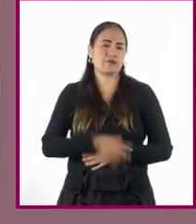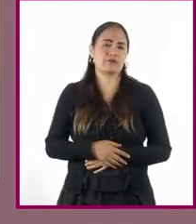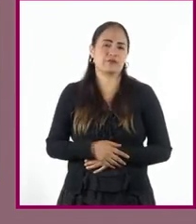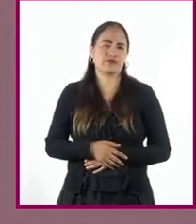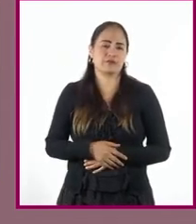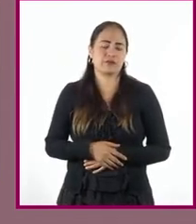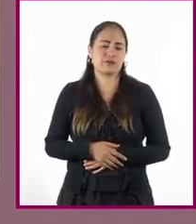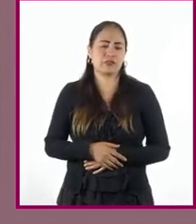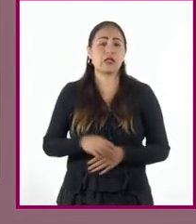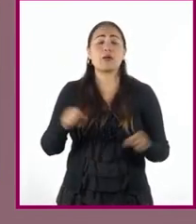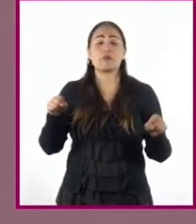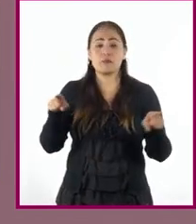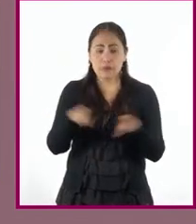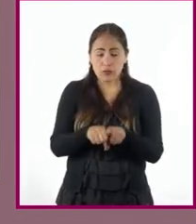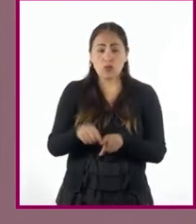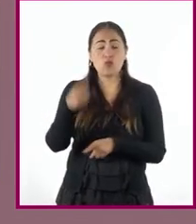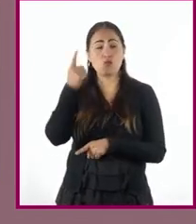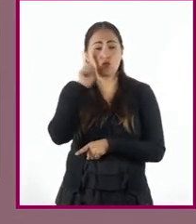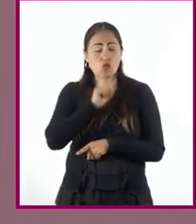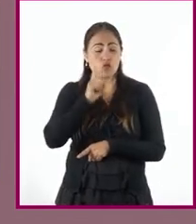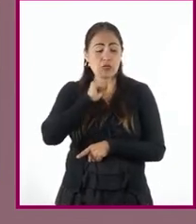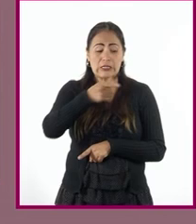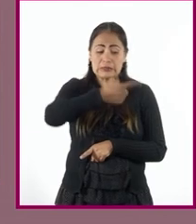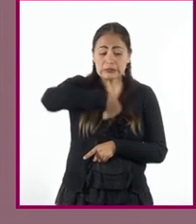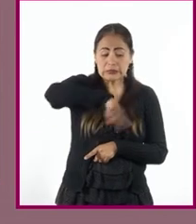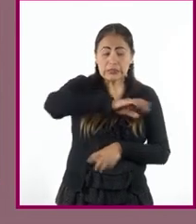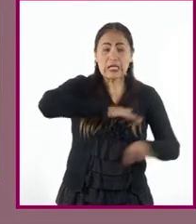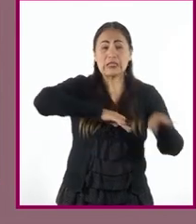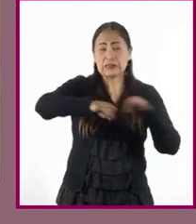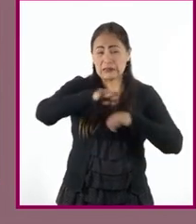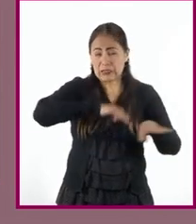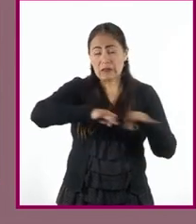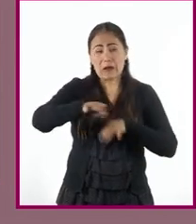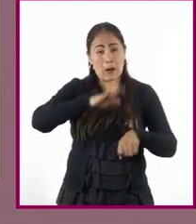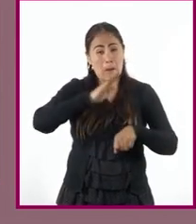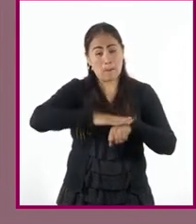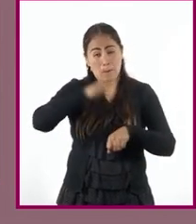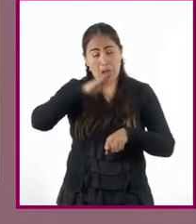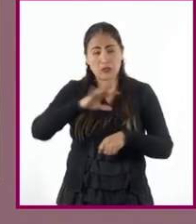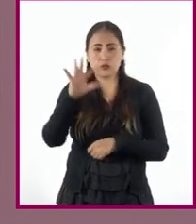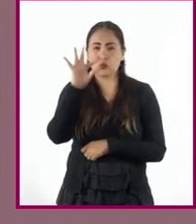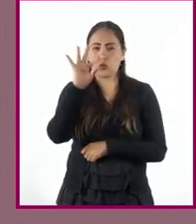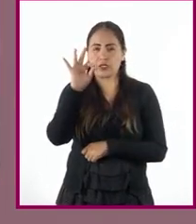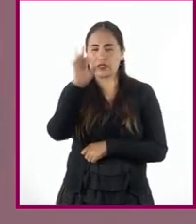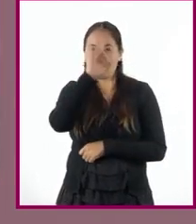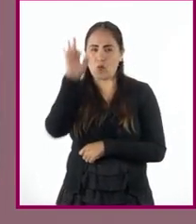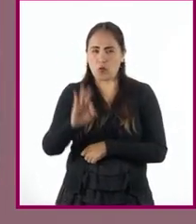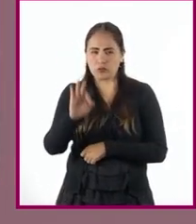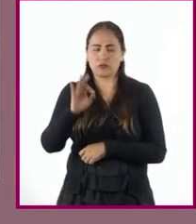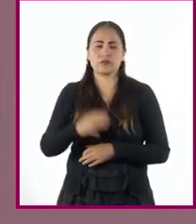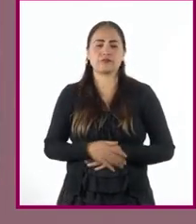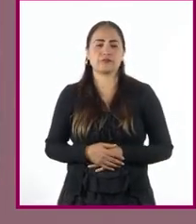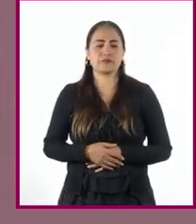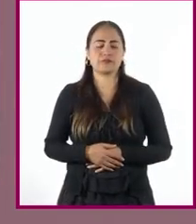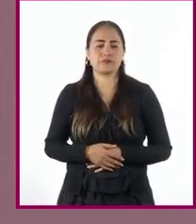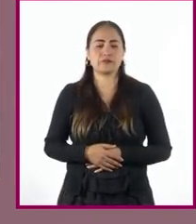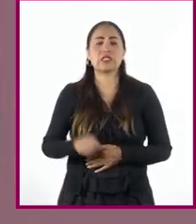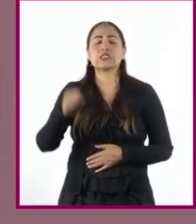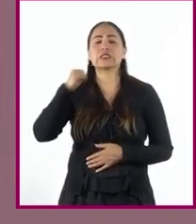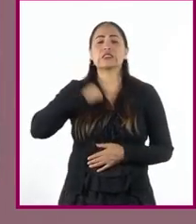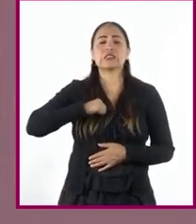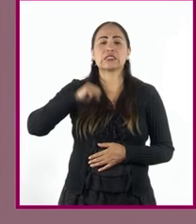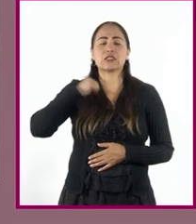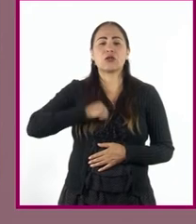las que estaban trabajando, eran muchísimas, probablemente ese 40%. Cuando hoy, en el siglo